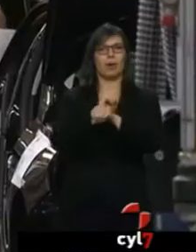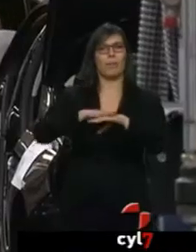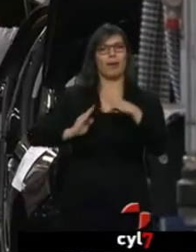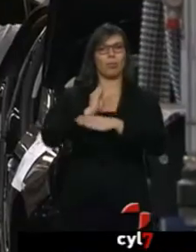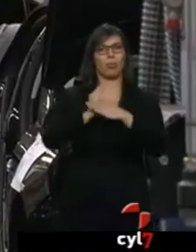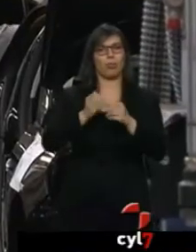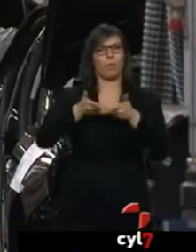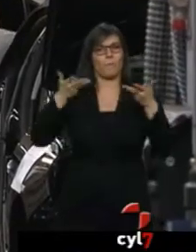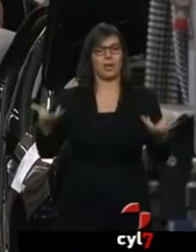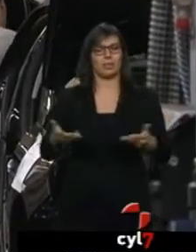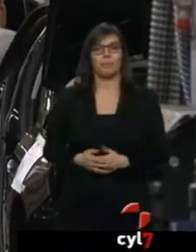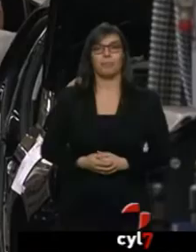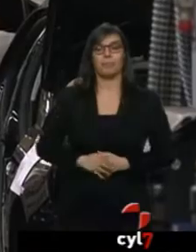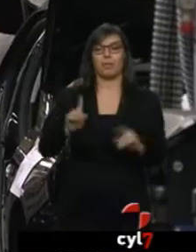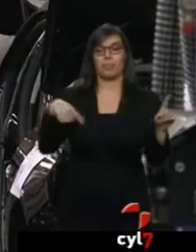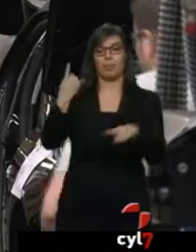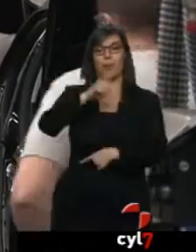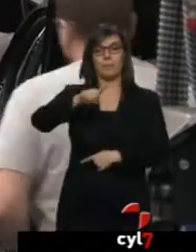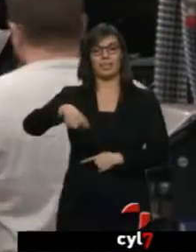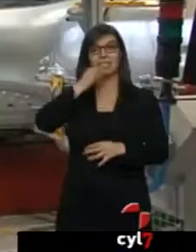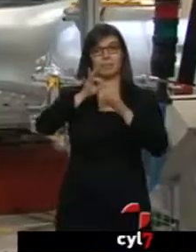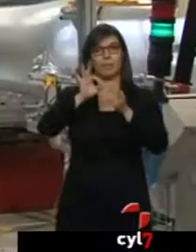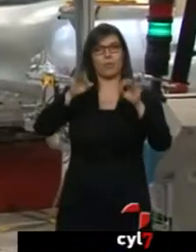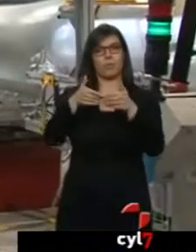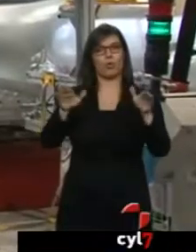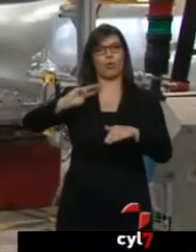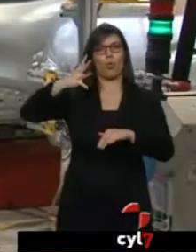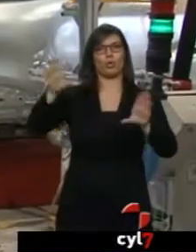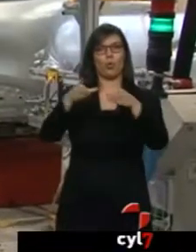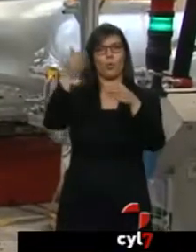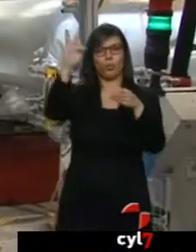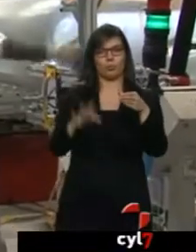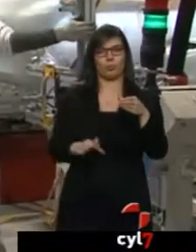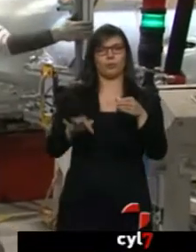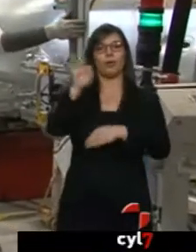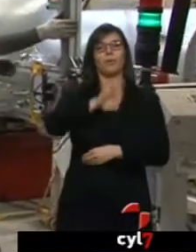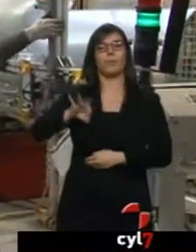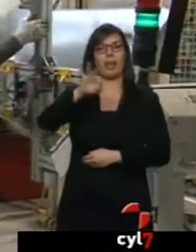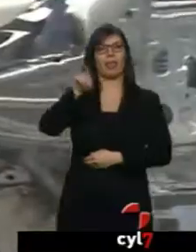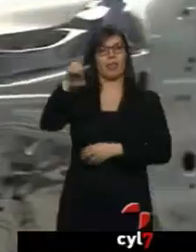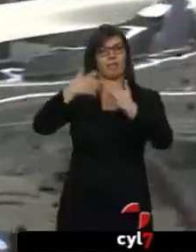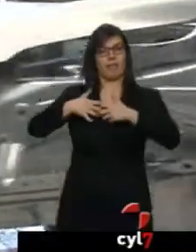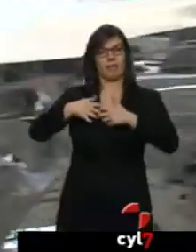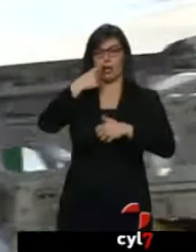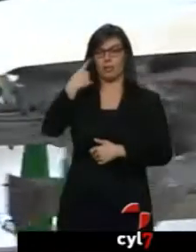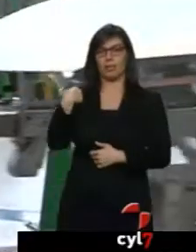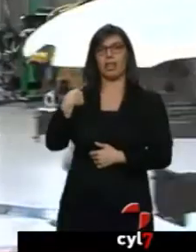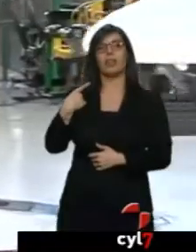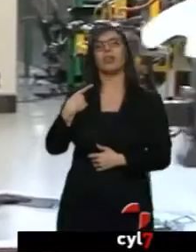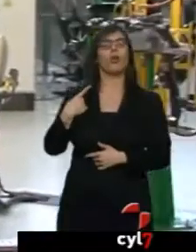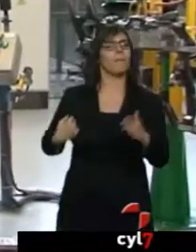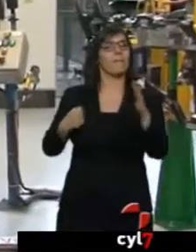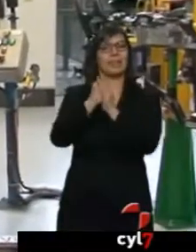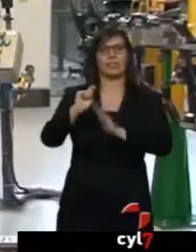Unos meses después, en septiembre... ...arrancó el cuarto turno en la factoría de Villa Muriel de Cerrato... ...con el que el pasado ejercicio... ...se superó el máximo histórico de la